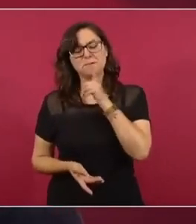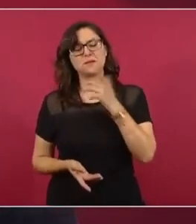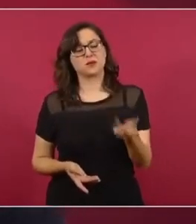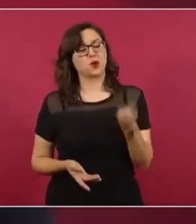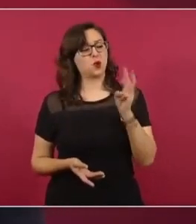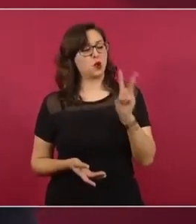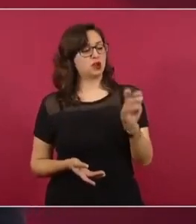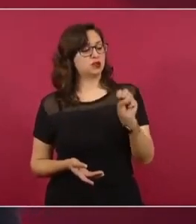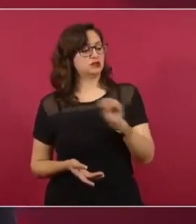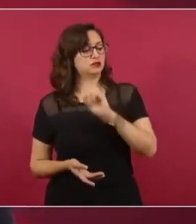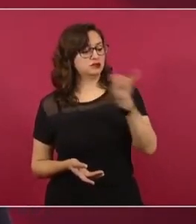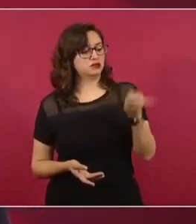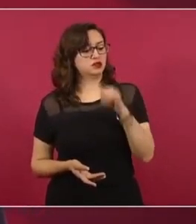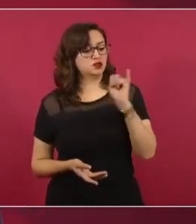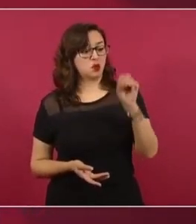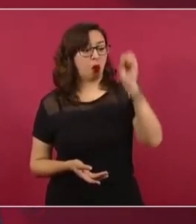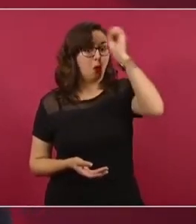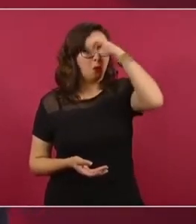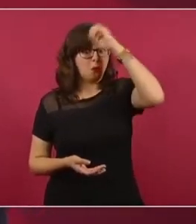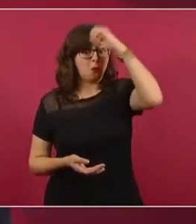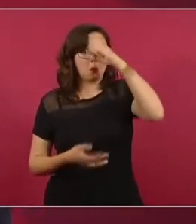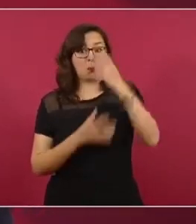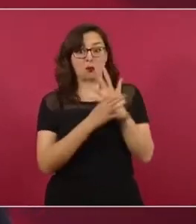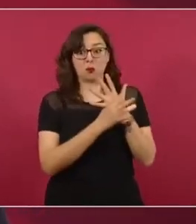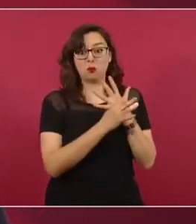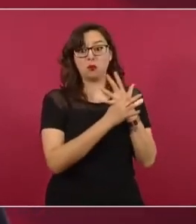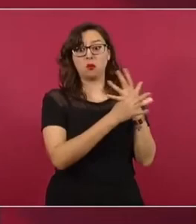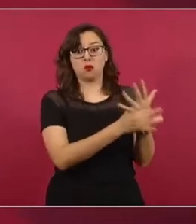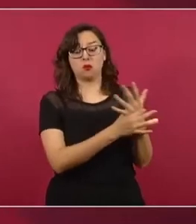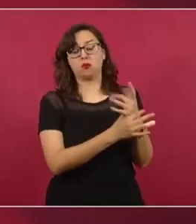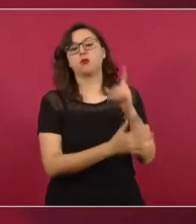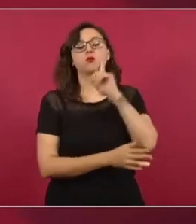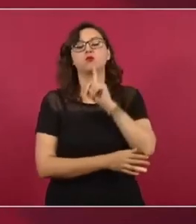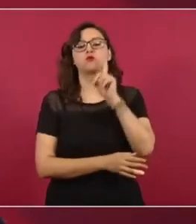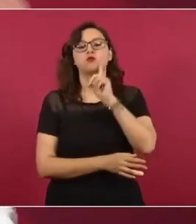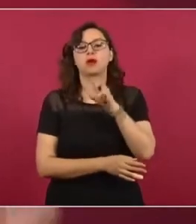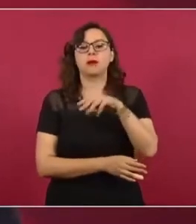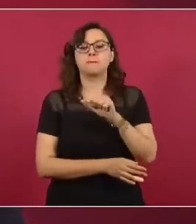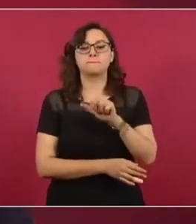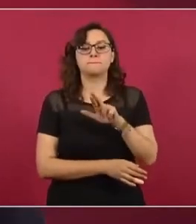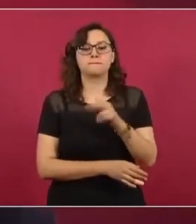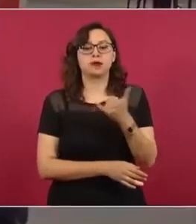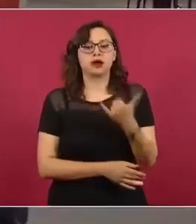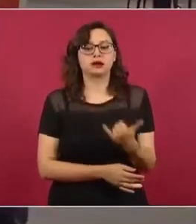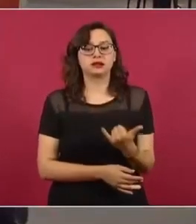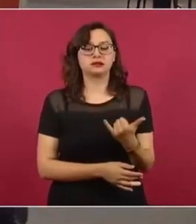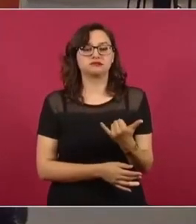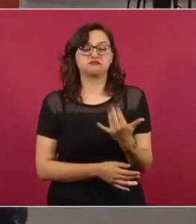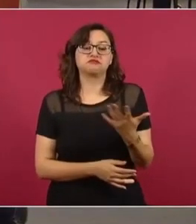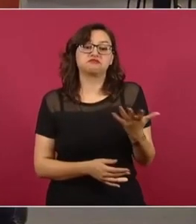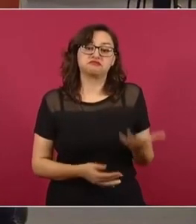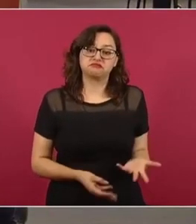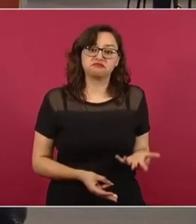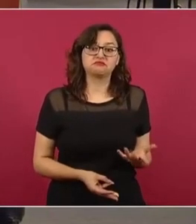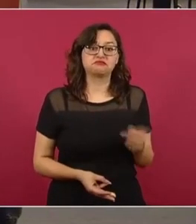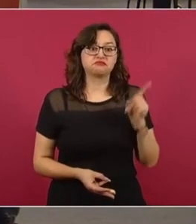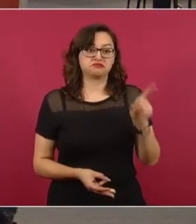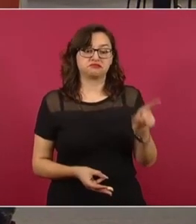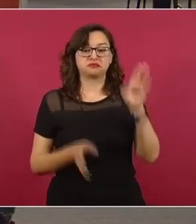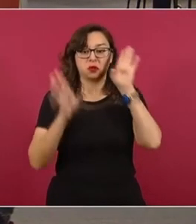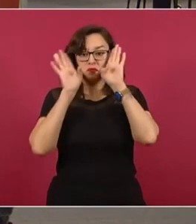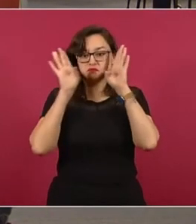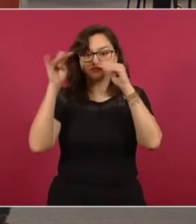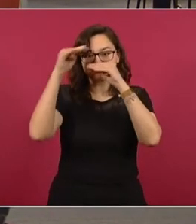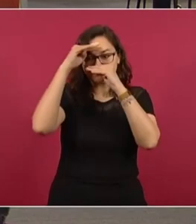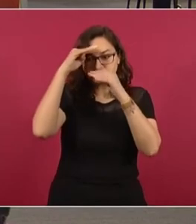Journal es Mary Anastasia O'Grady, quien es conocida como una mujer conservadora,